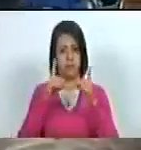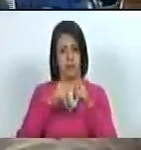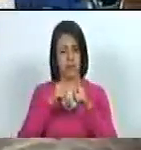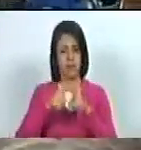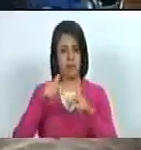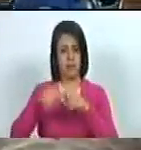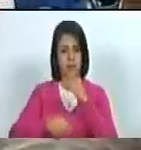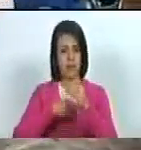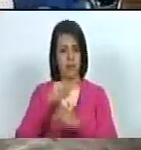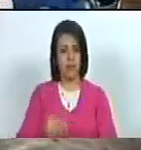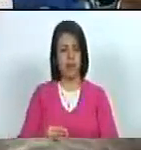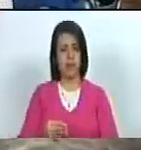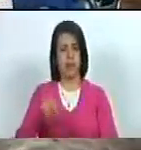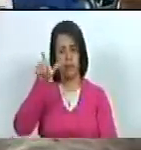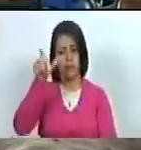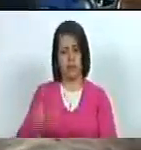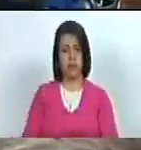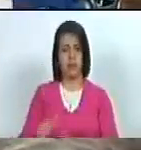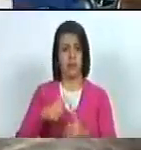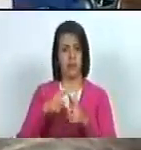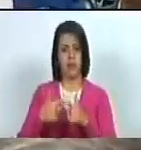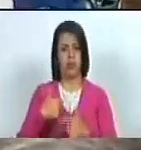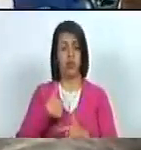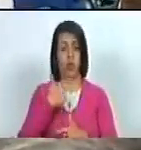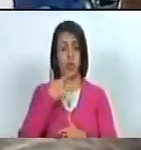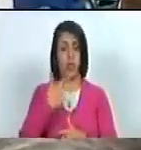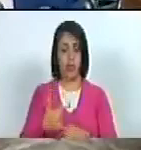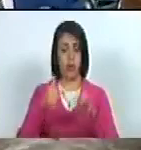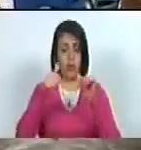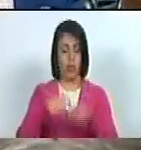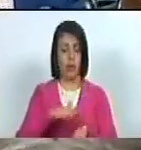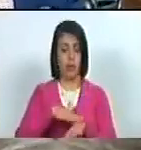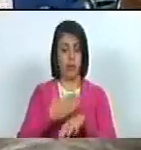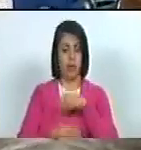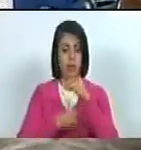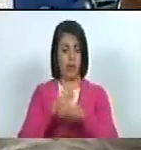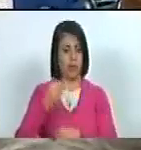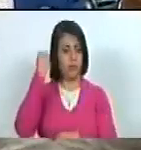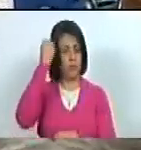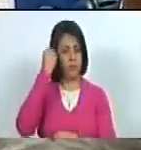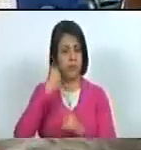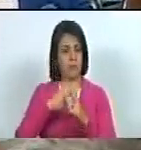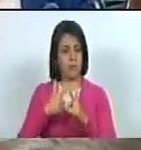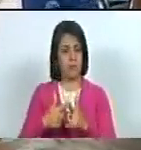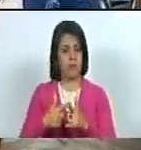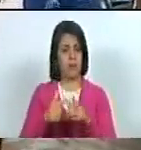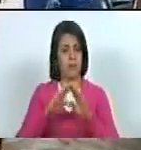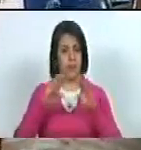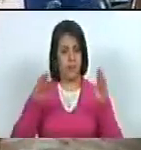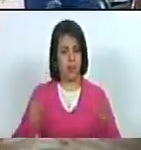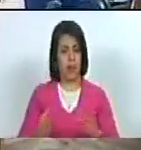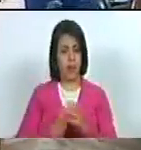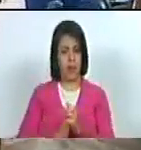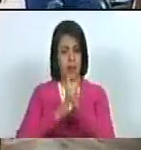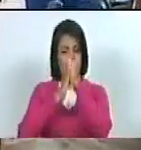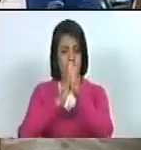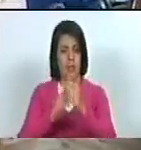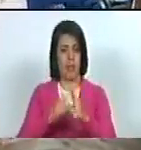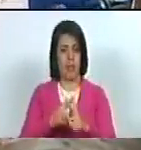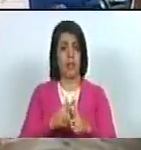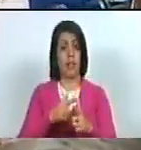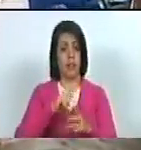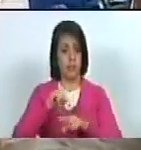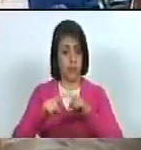de semejante cantidad de compatriotas. Yo propongo esto para que sea considerado por la mesa de dirección como una